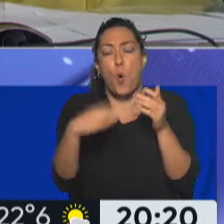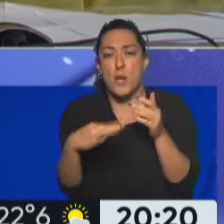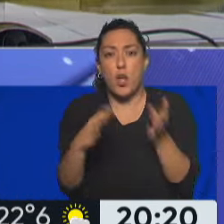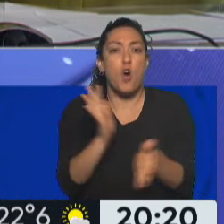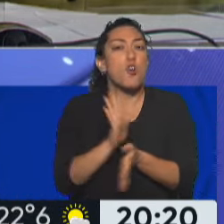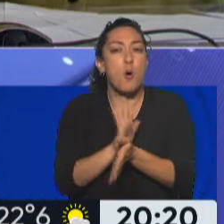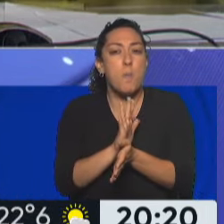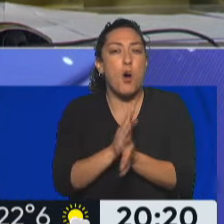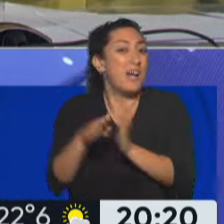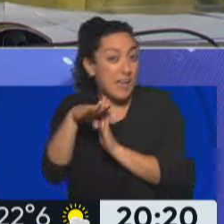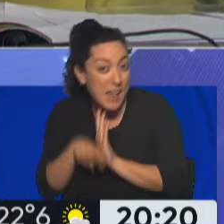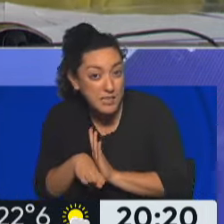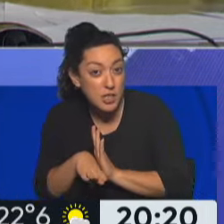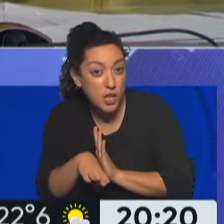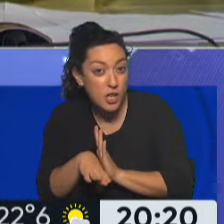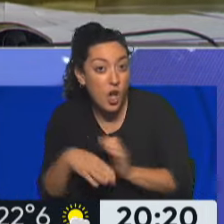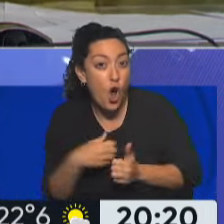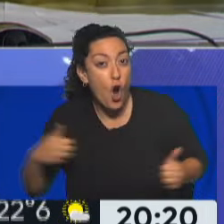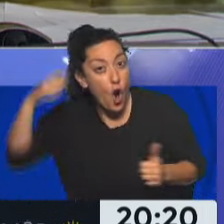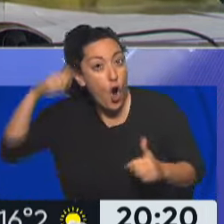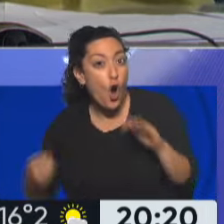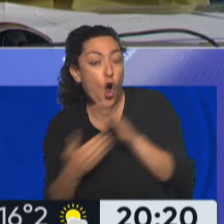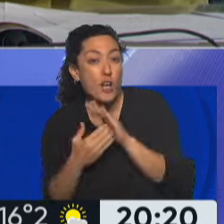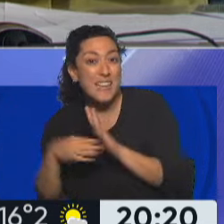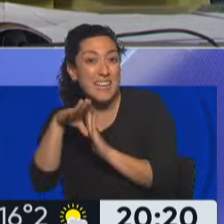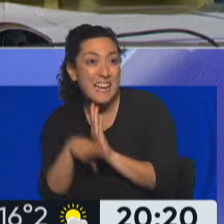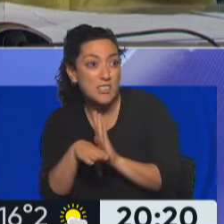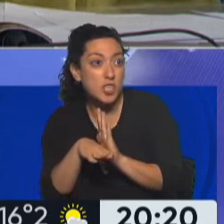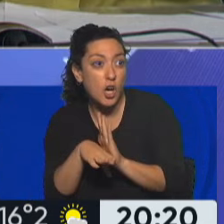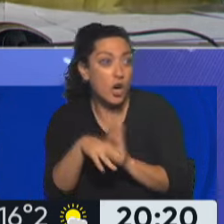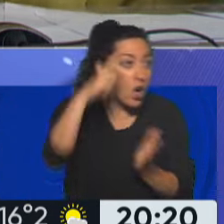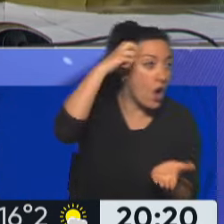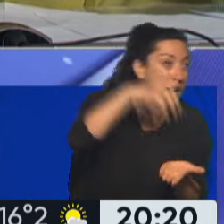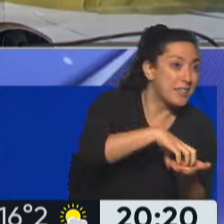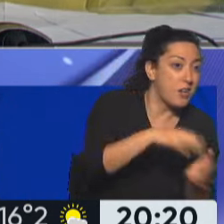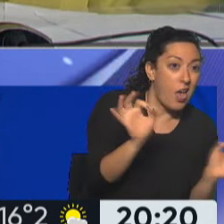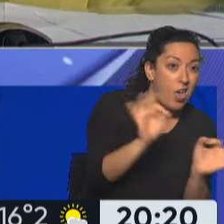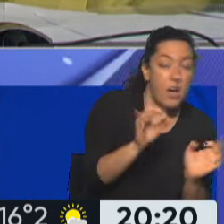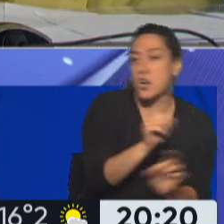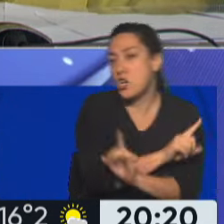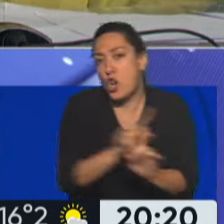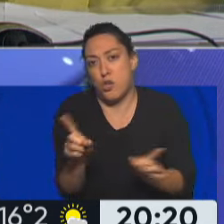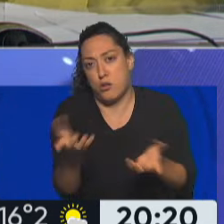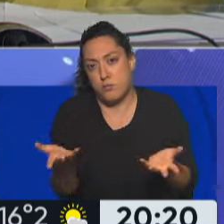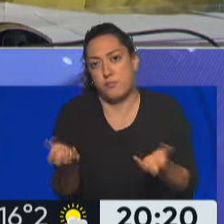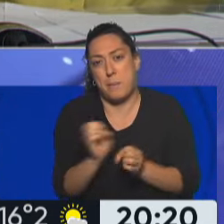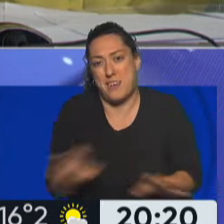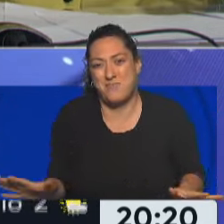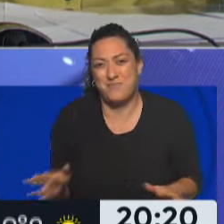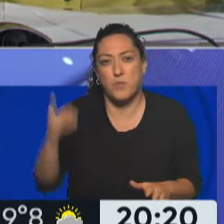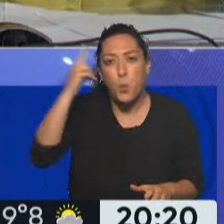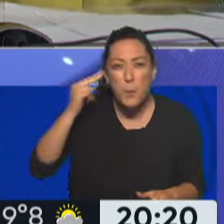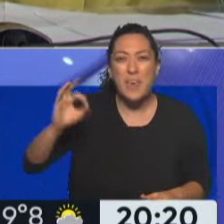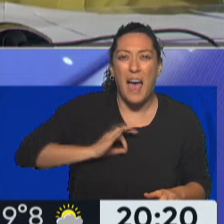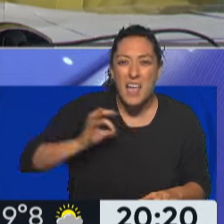legislando. Vos no le podés pedir a la Corte que legisle lo que no hizo el Congreso. Ahora digo, estuvieron nueve años discutiendo en la